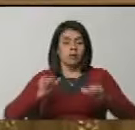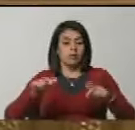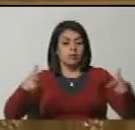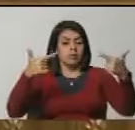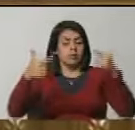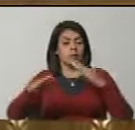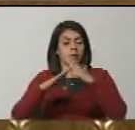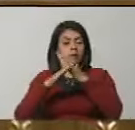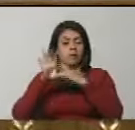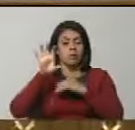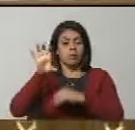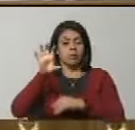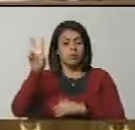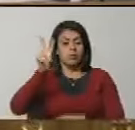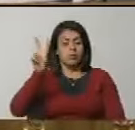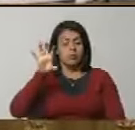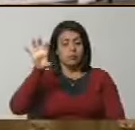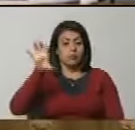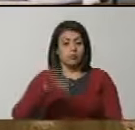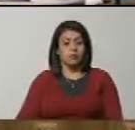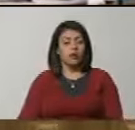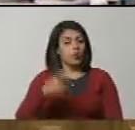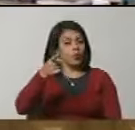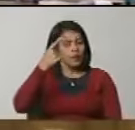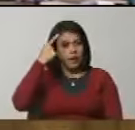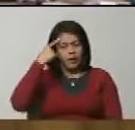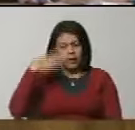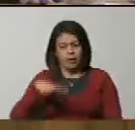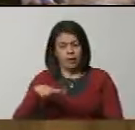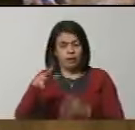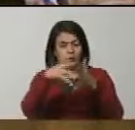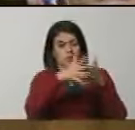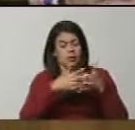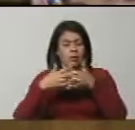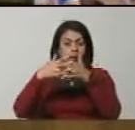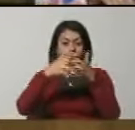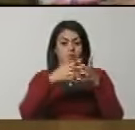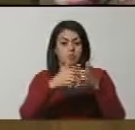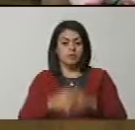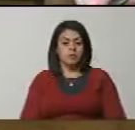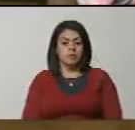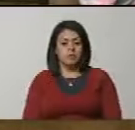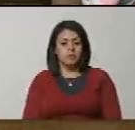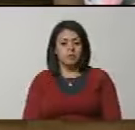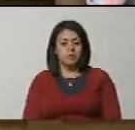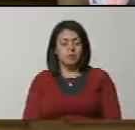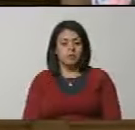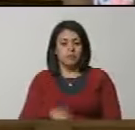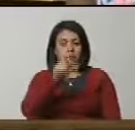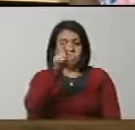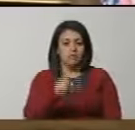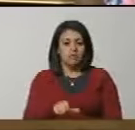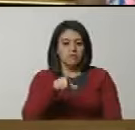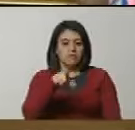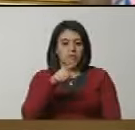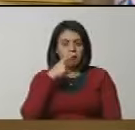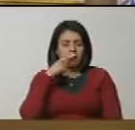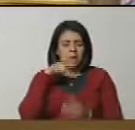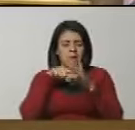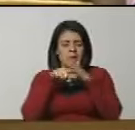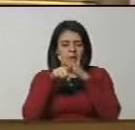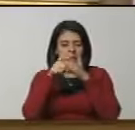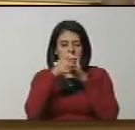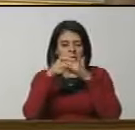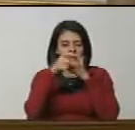su propio país. ¿Ustedes creen que si en Estados Unidos un ciudadano o ciudadana